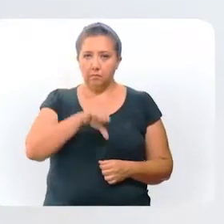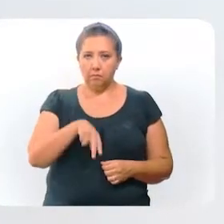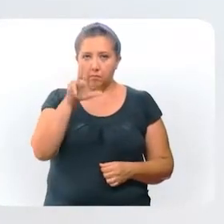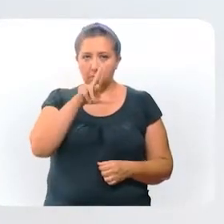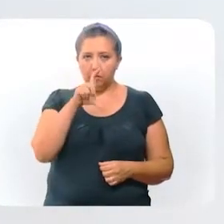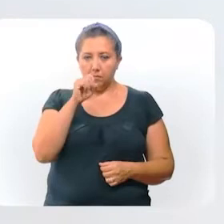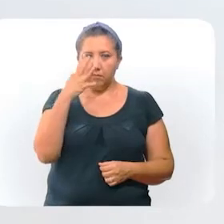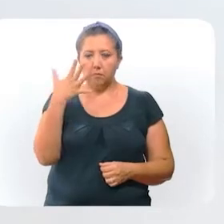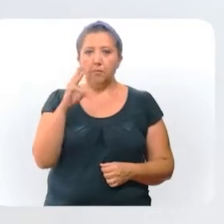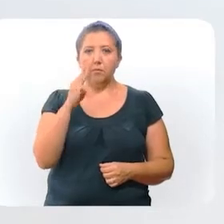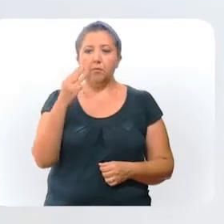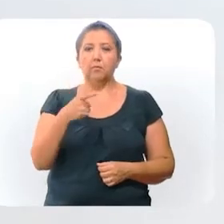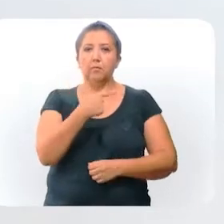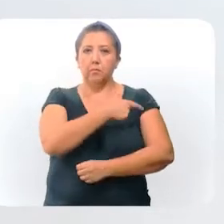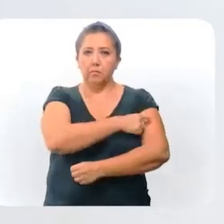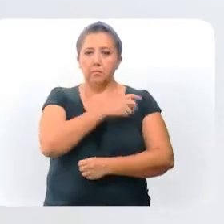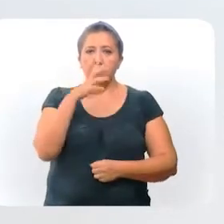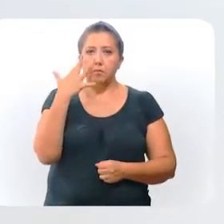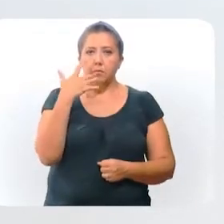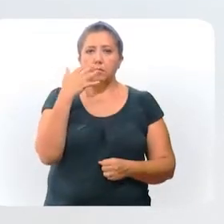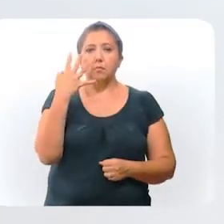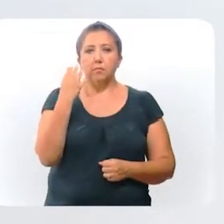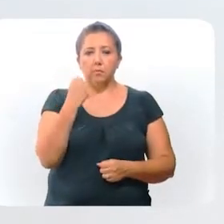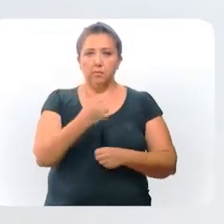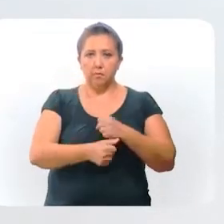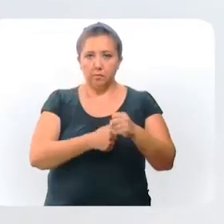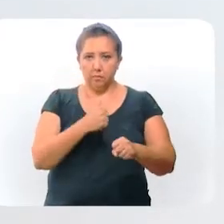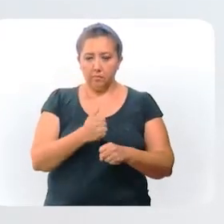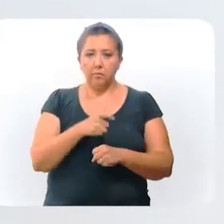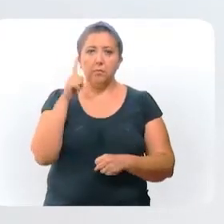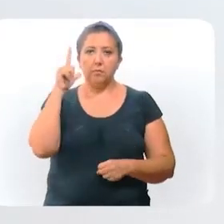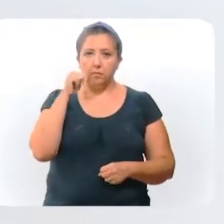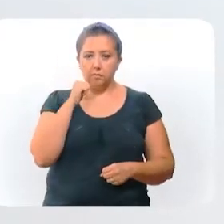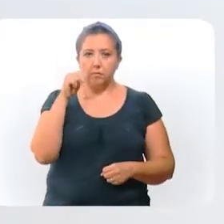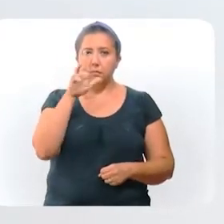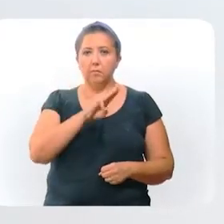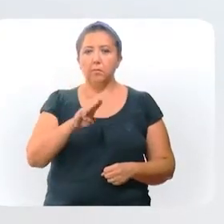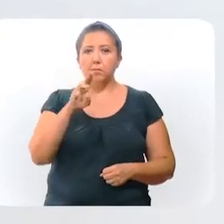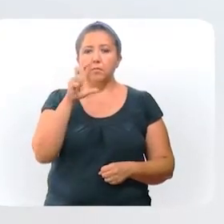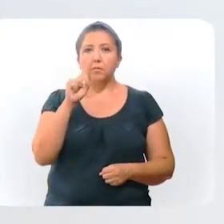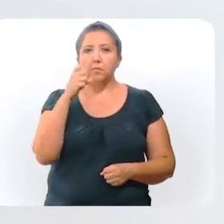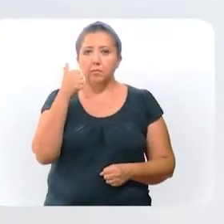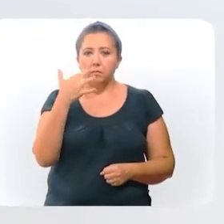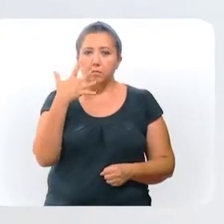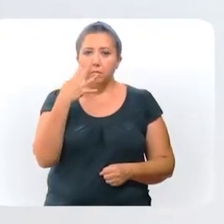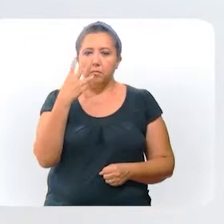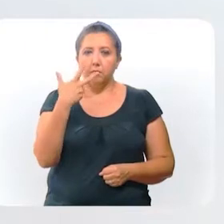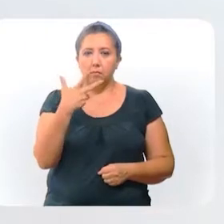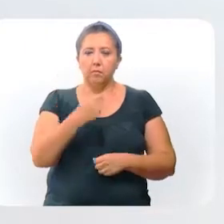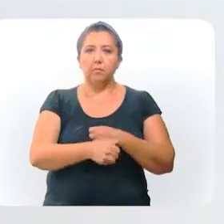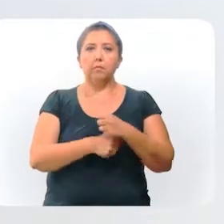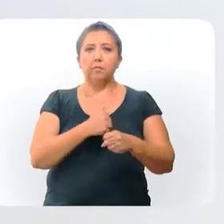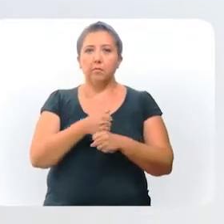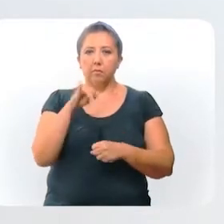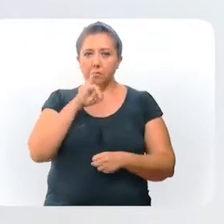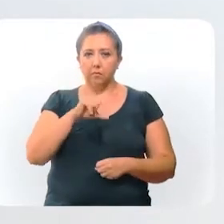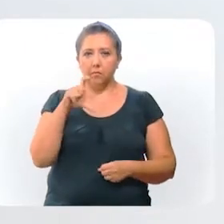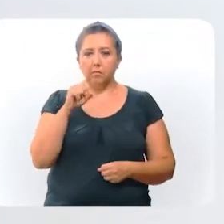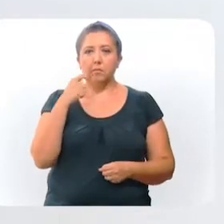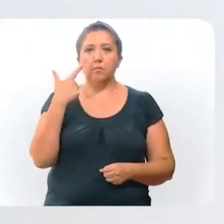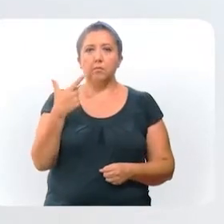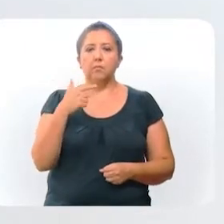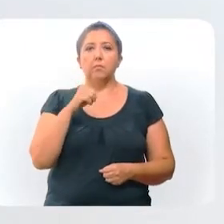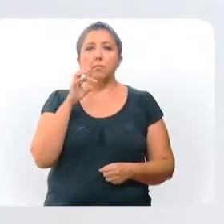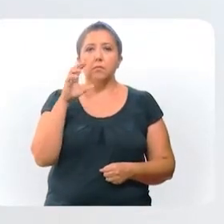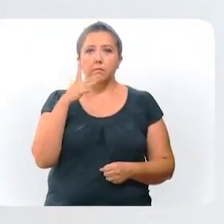25 de mayo se vacuna a los de 59 años. Mañana miércoles 26 a los de 58 años. Jueves 27 a